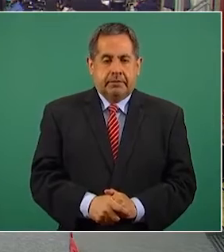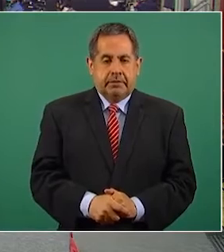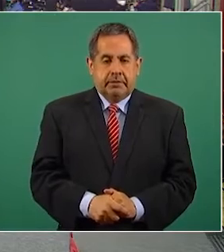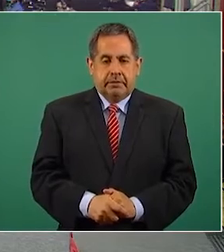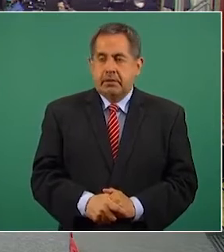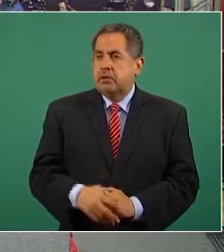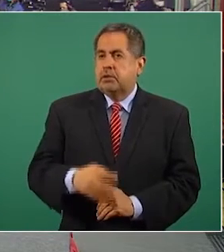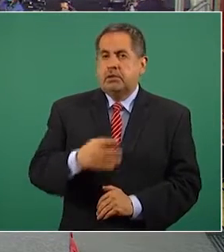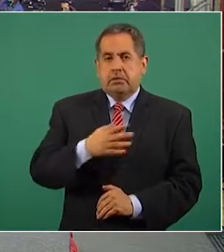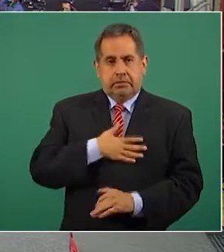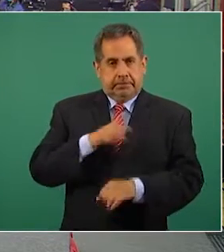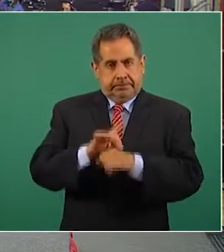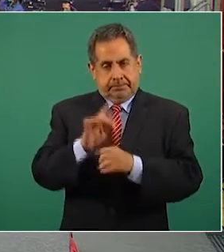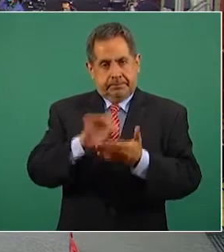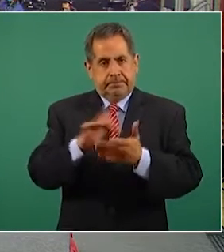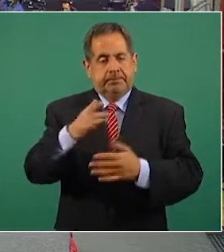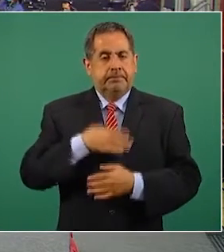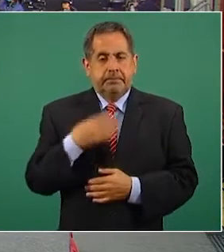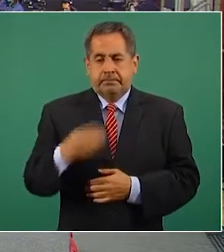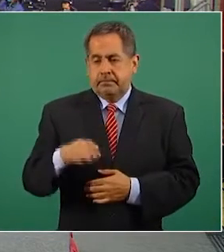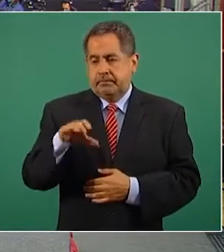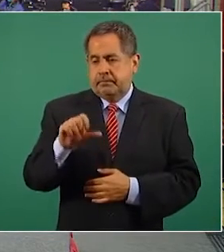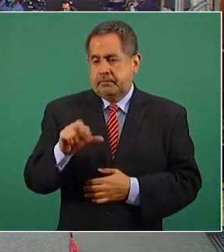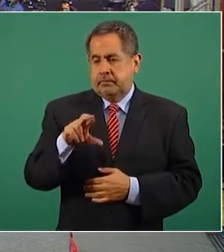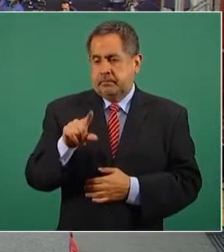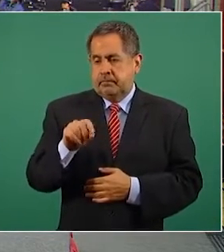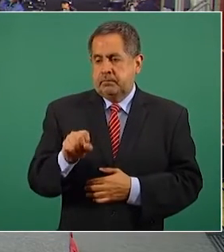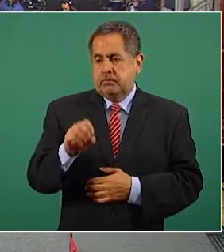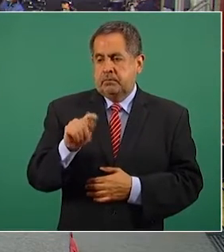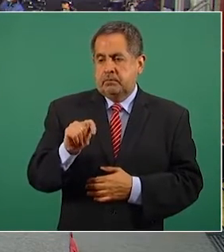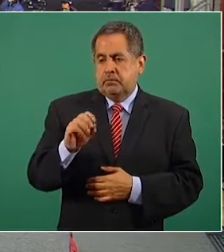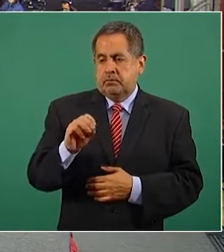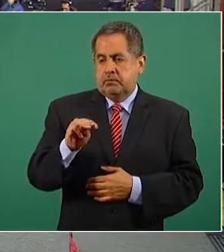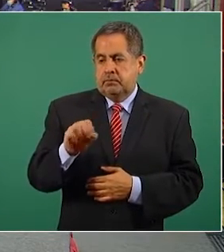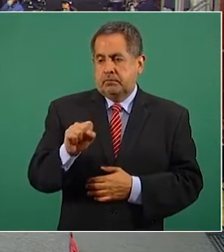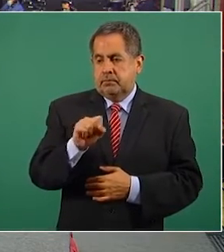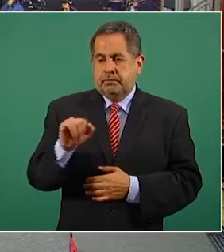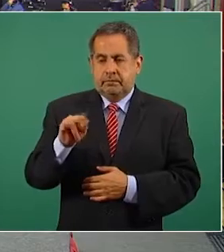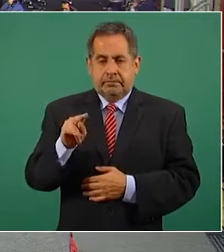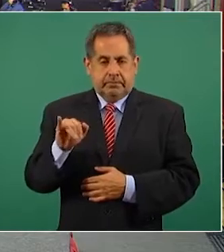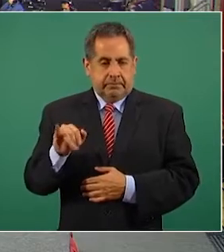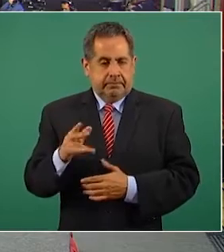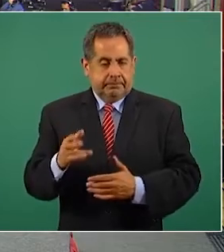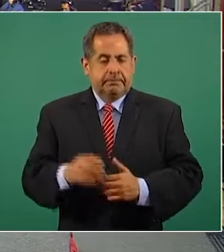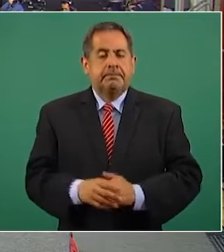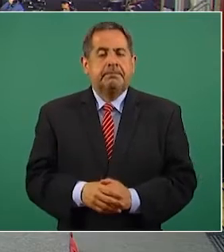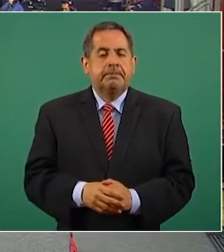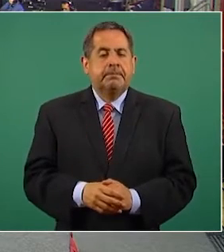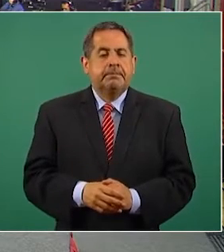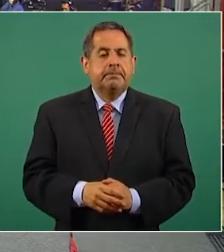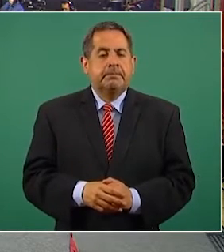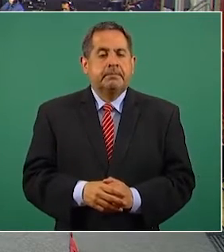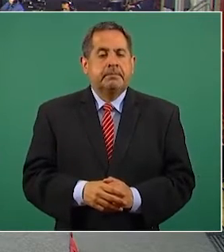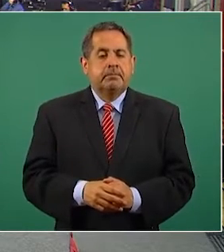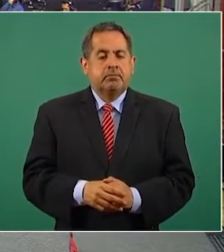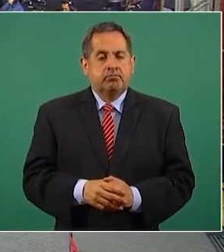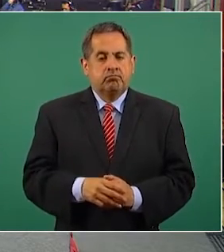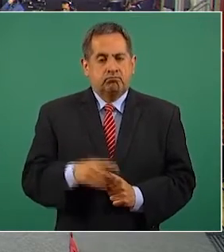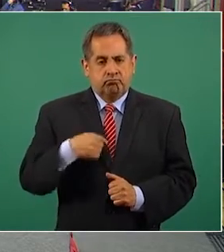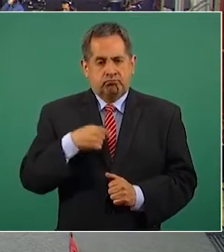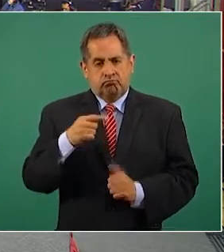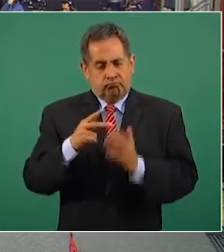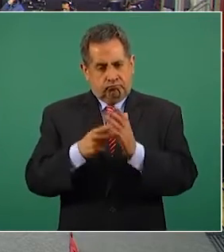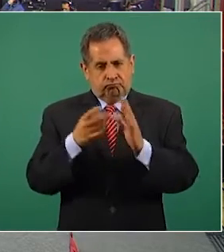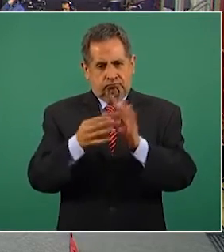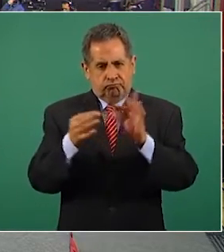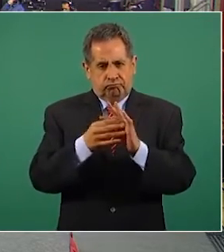Gracias, buenos días. Carlos Tomasini del sitio de noticias Código Libre.mx. Voy a redundar